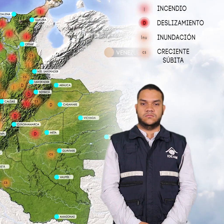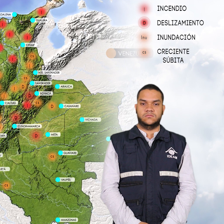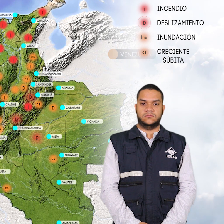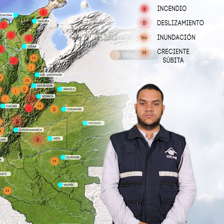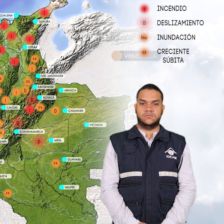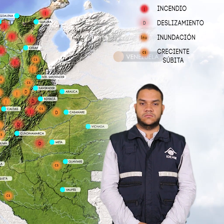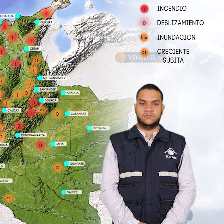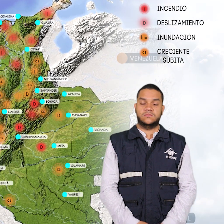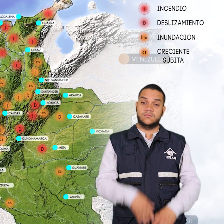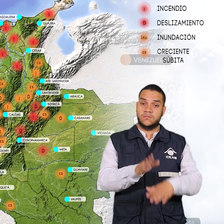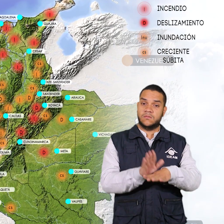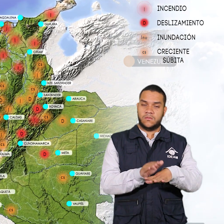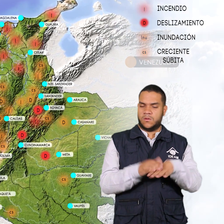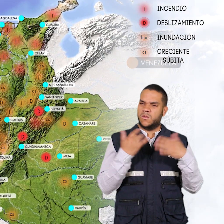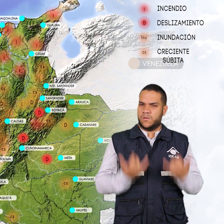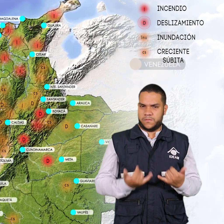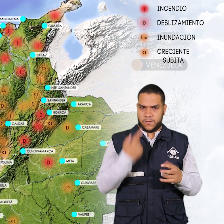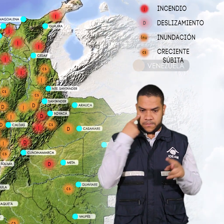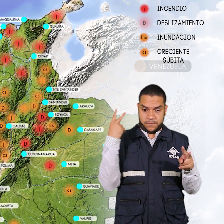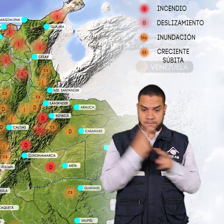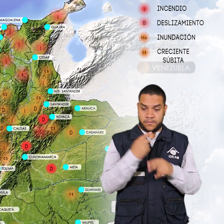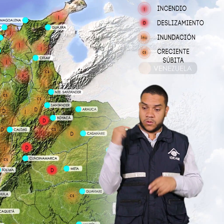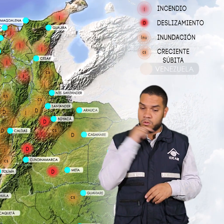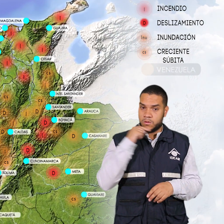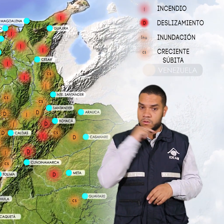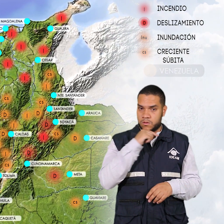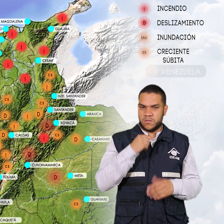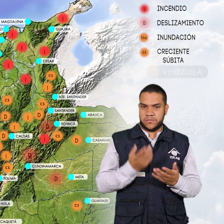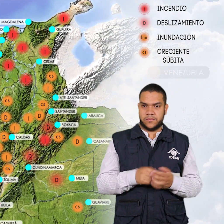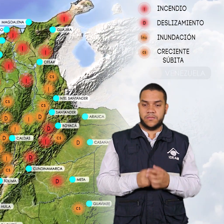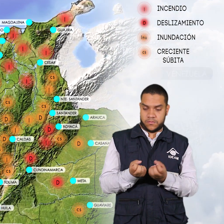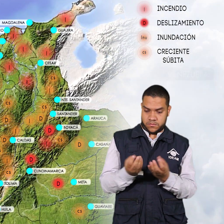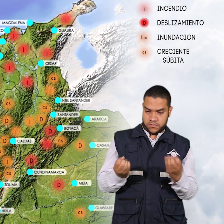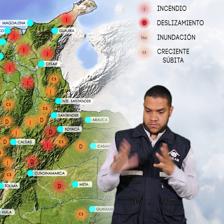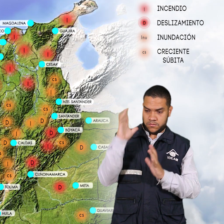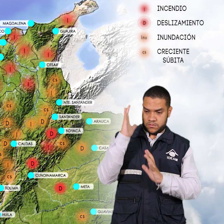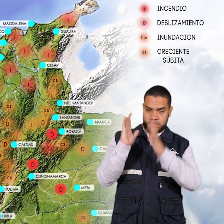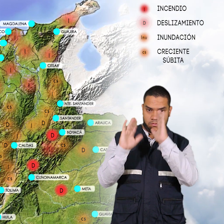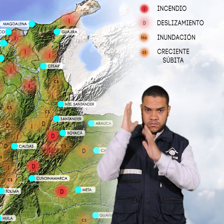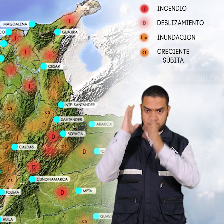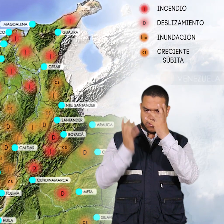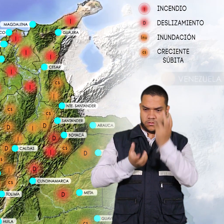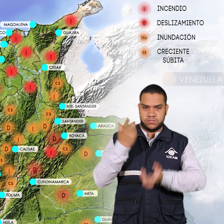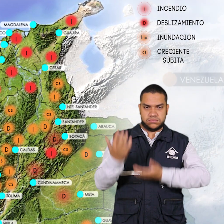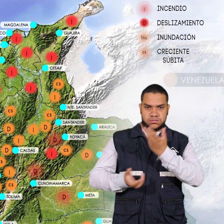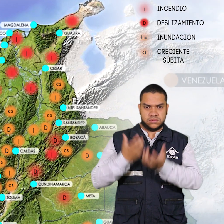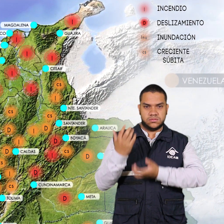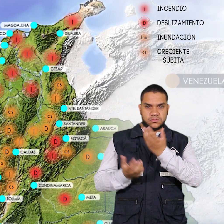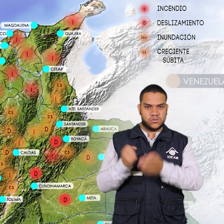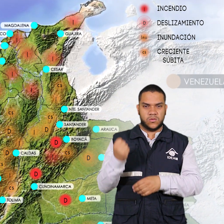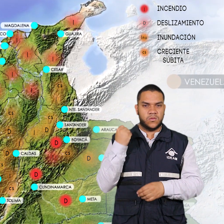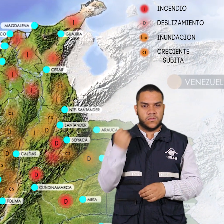estas son las alertas vigentes para el día de hoy hay alerta roja por alta posibilidad de incendios de la cobertura vegetal en varias zonas de